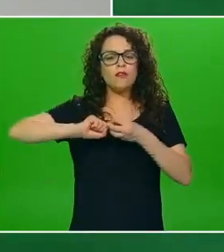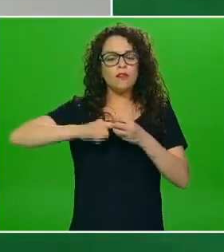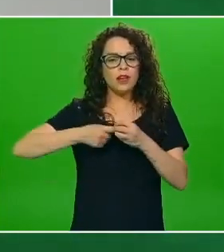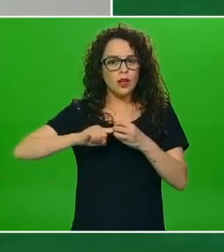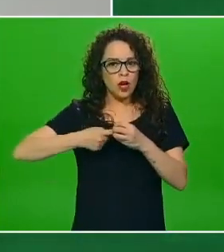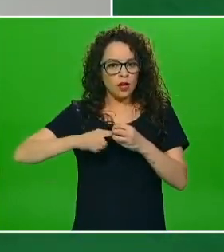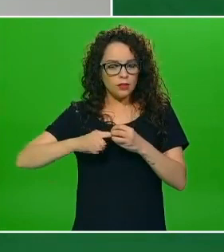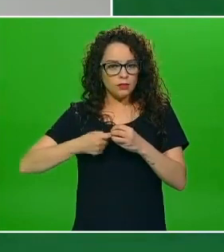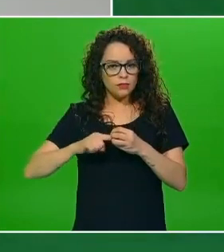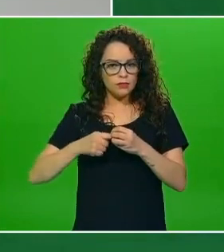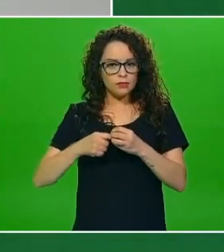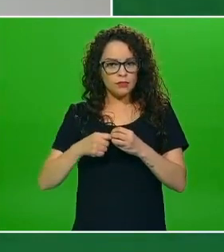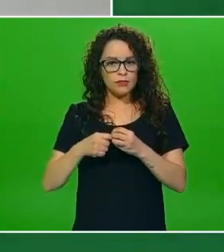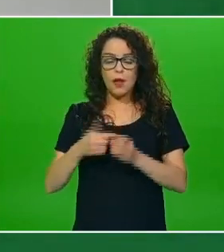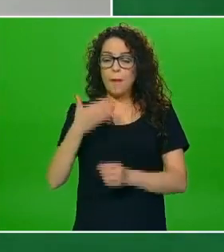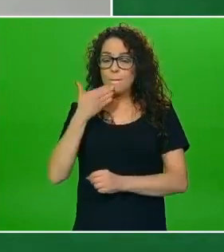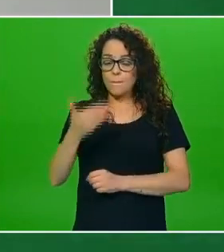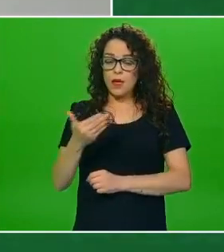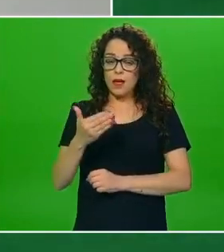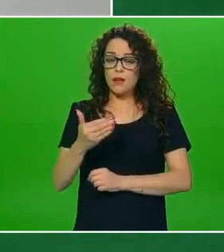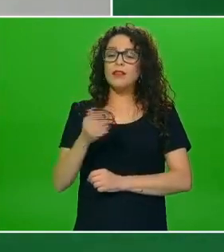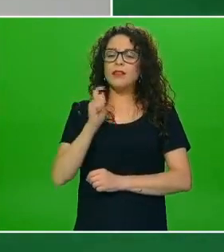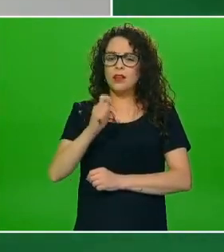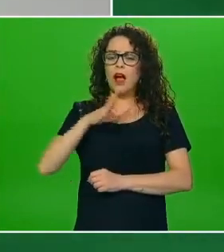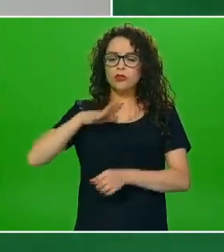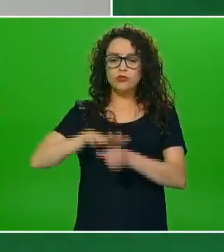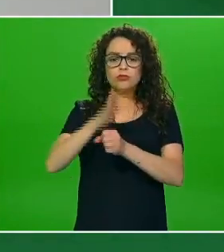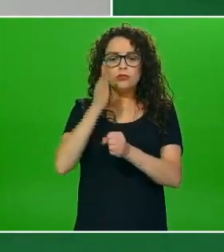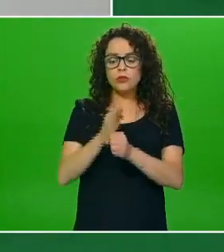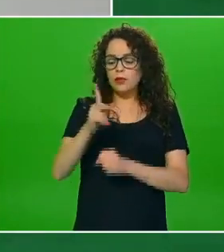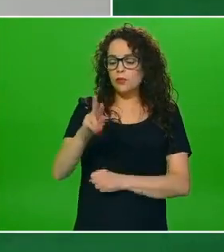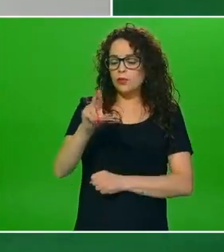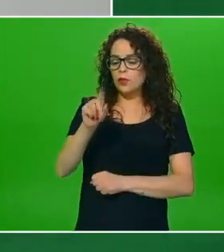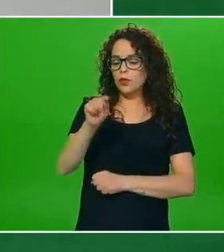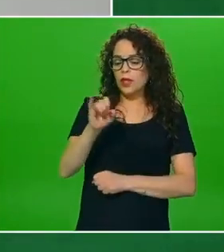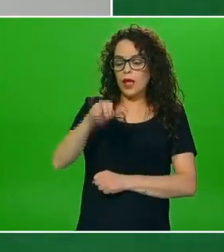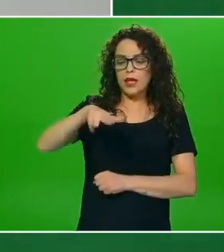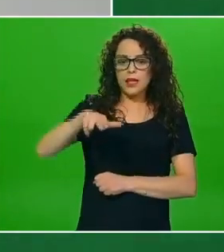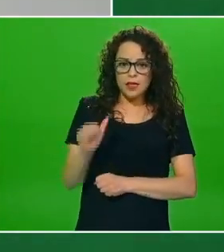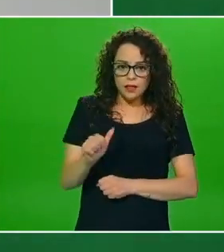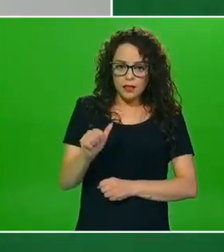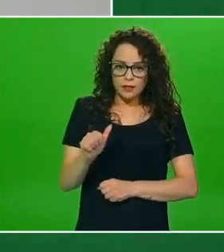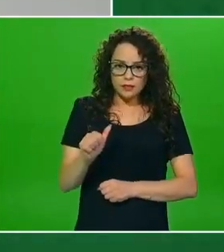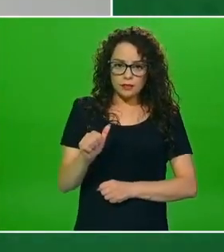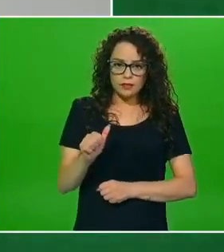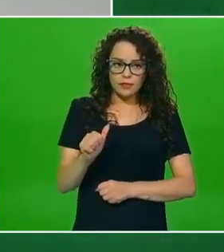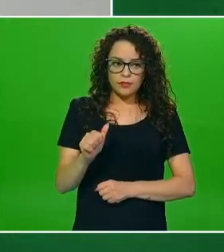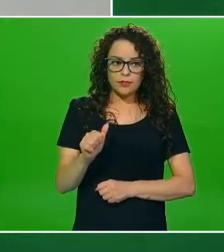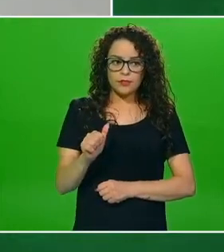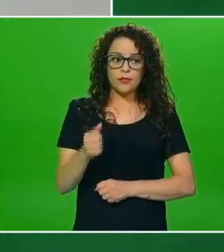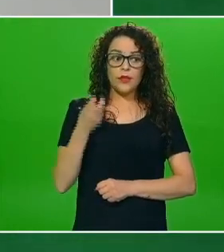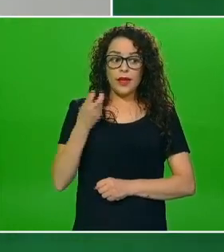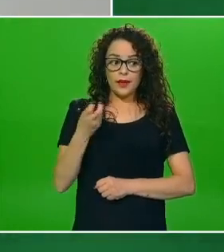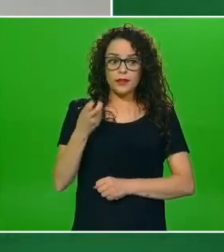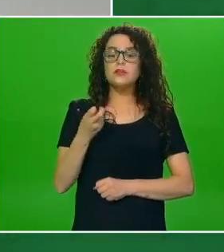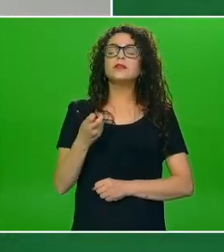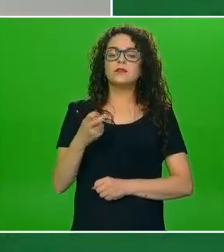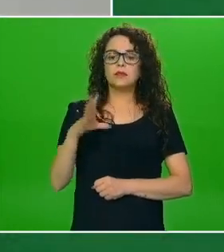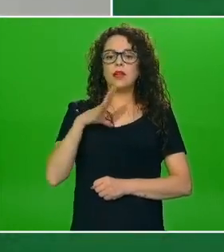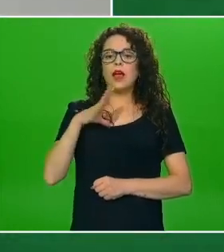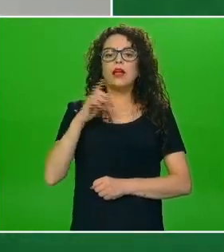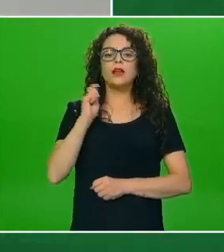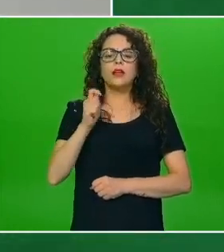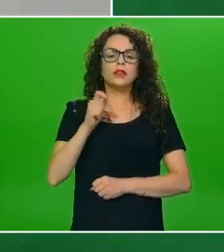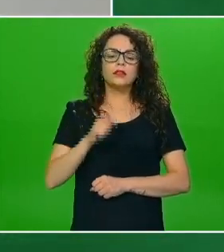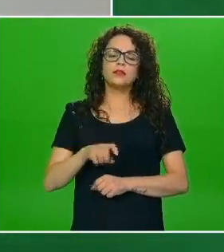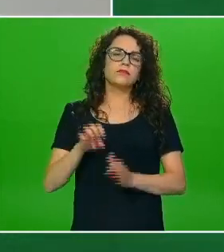dar una buena proteína y así no es necesario que en este tiempo de comida haya un alimento de origen animal como